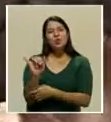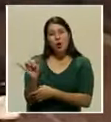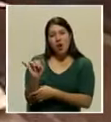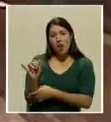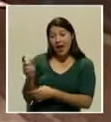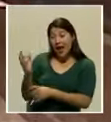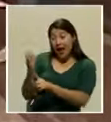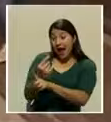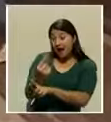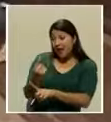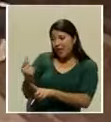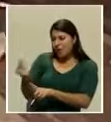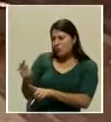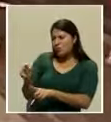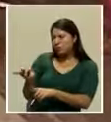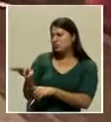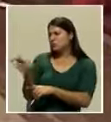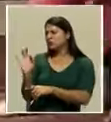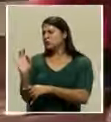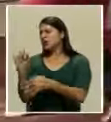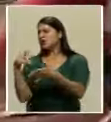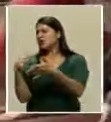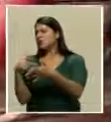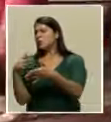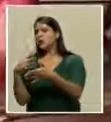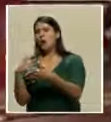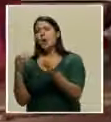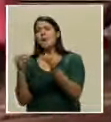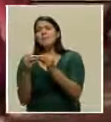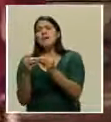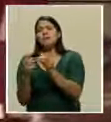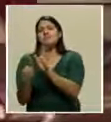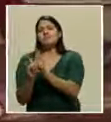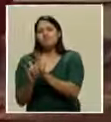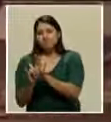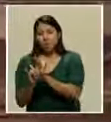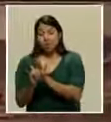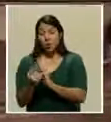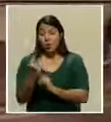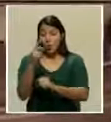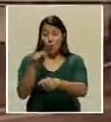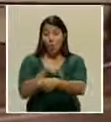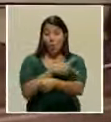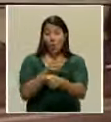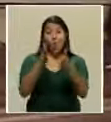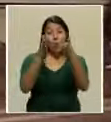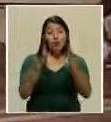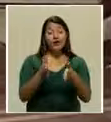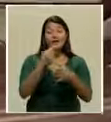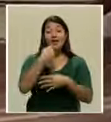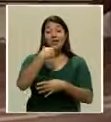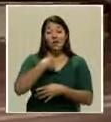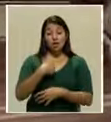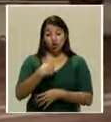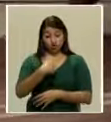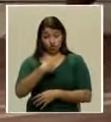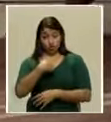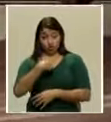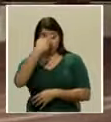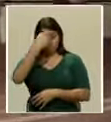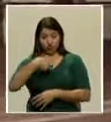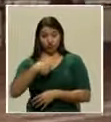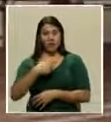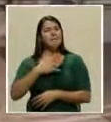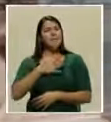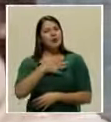conviene en artes. Algún poeta nuestro dijo que yo era... Me